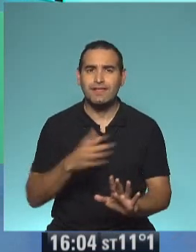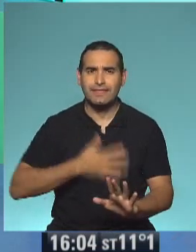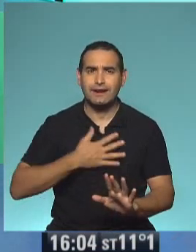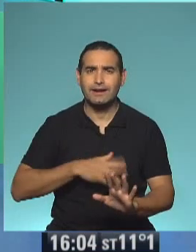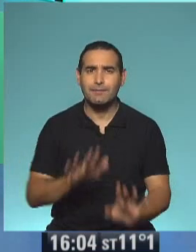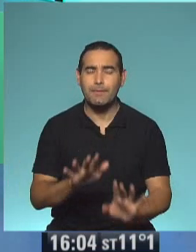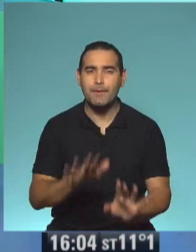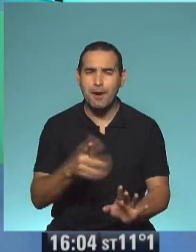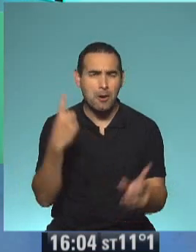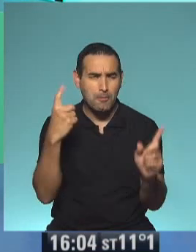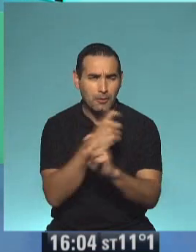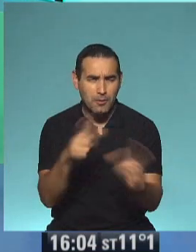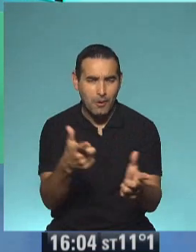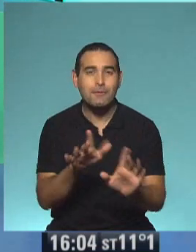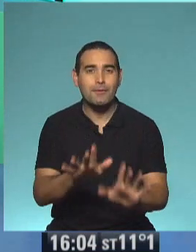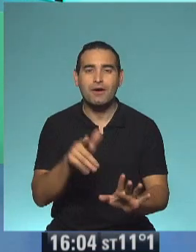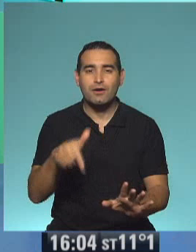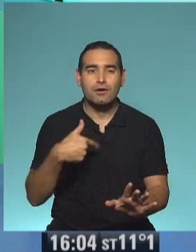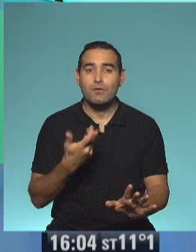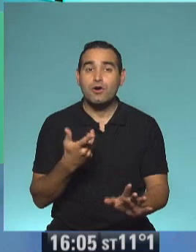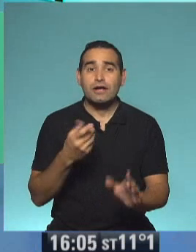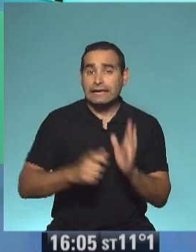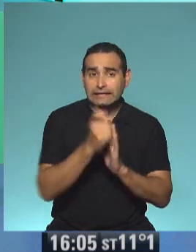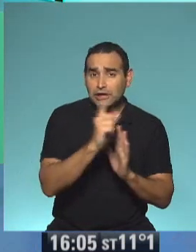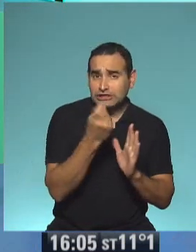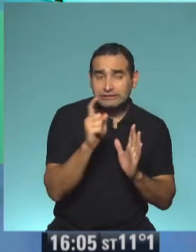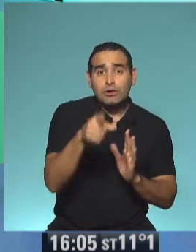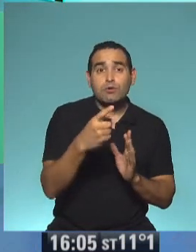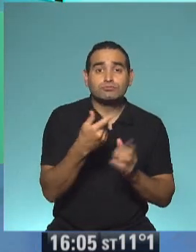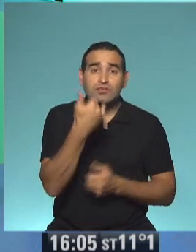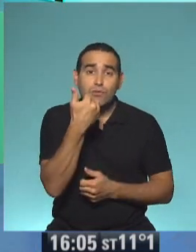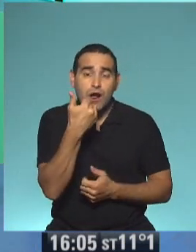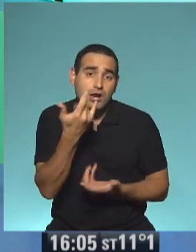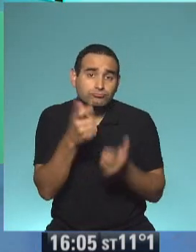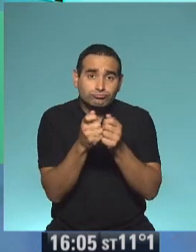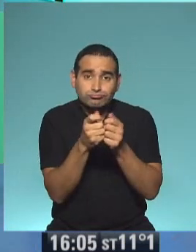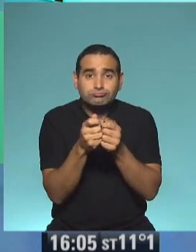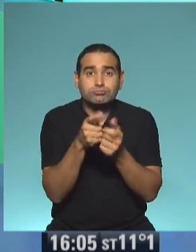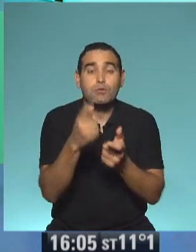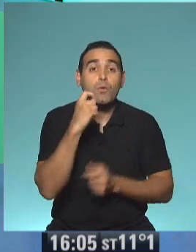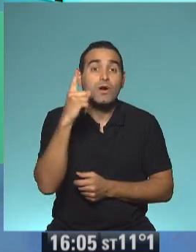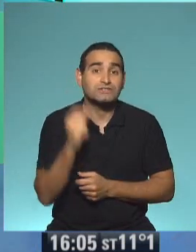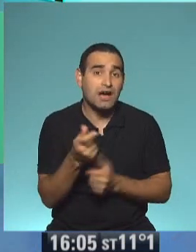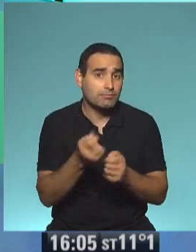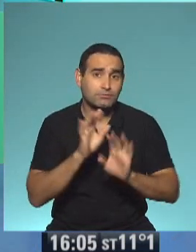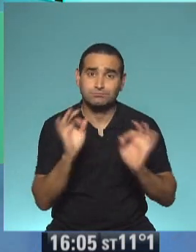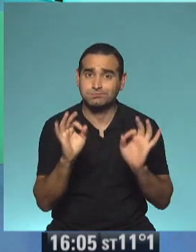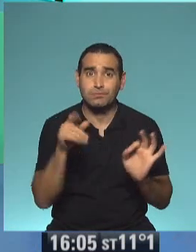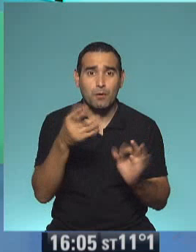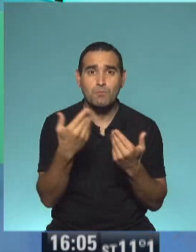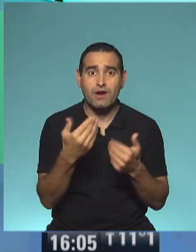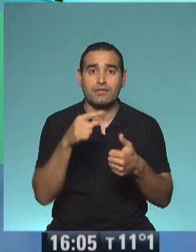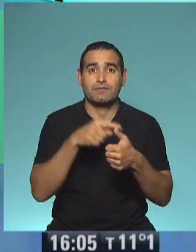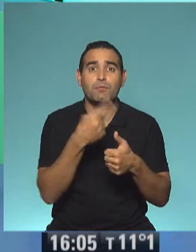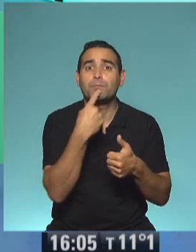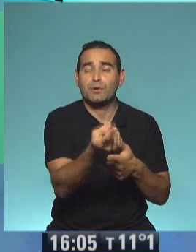te preocupes, no hay ningún problema! No hace falta que tengas Instagram, hace falta que tengas un teléfono, sí, que tengas la aplicación WhatsApp. Ok, WhatsApp. Que puedas escribir